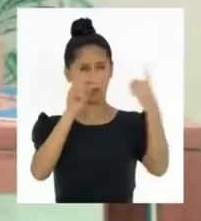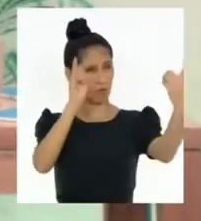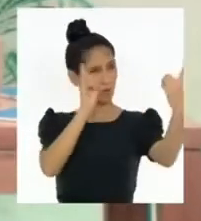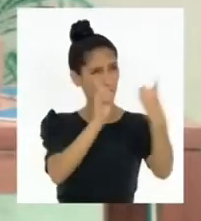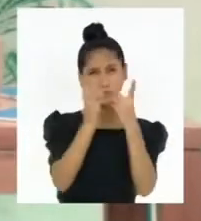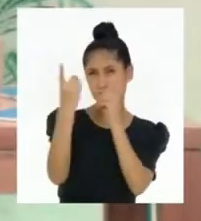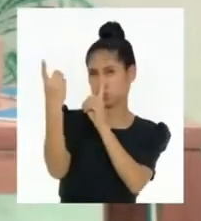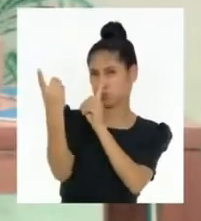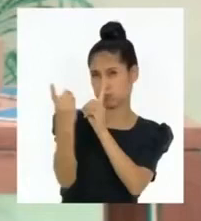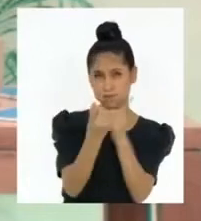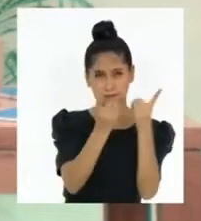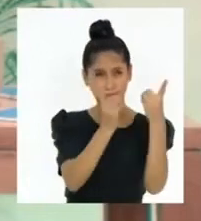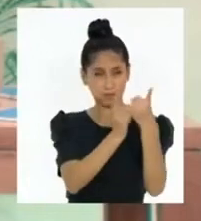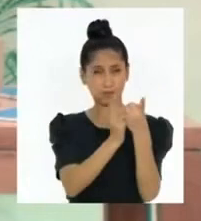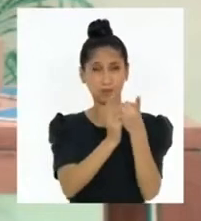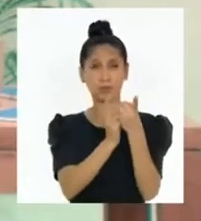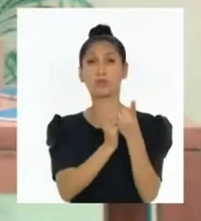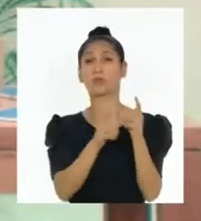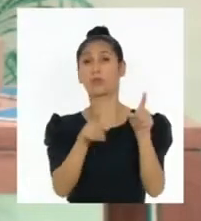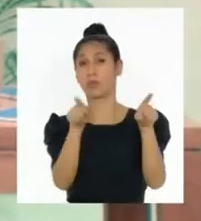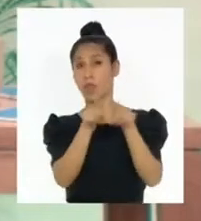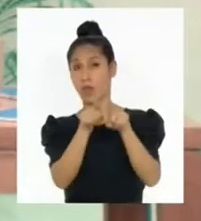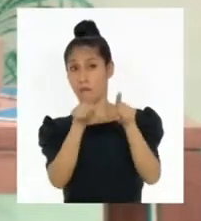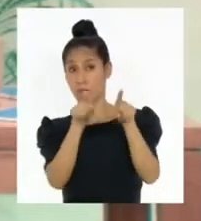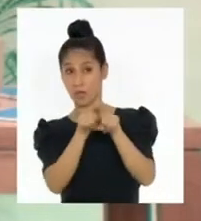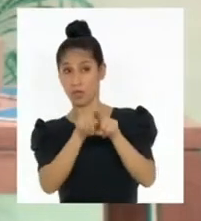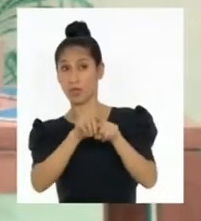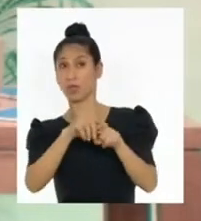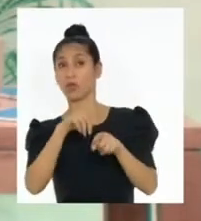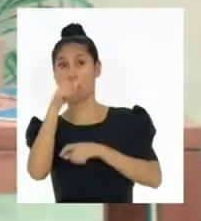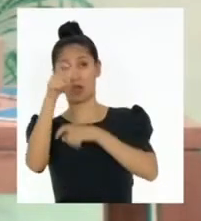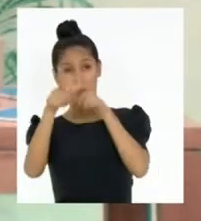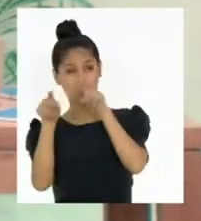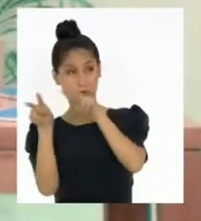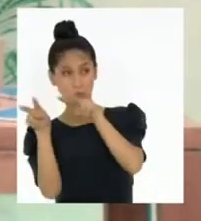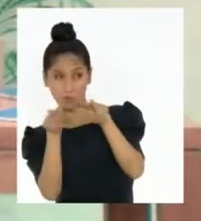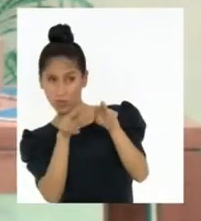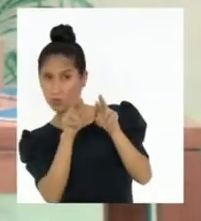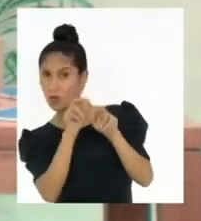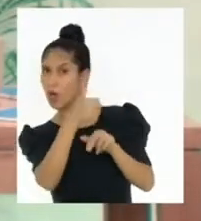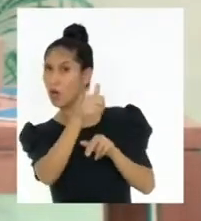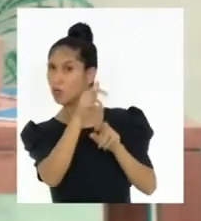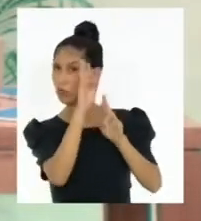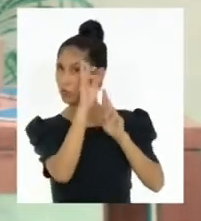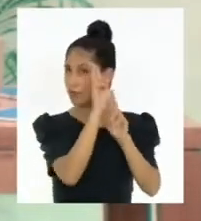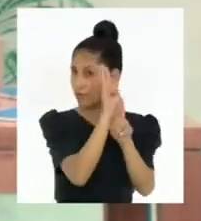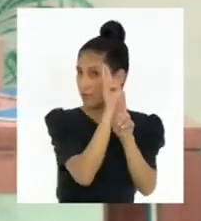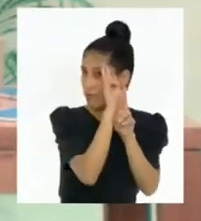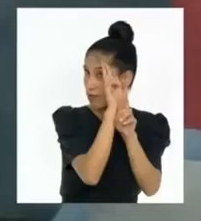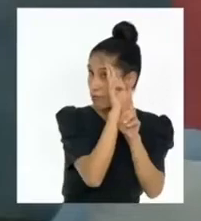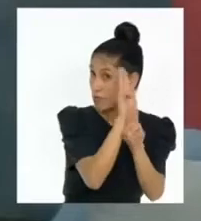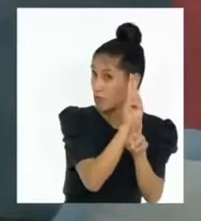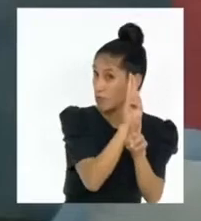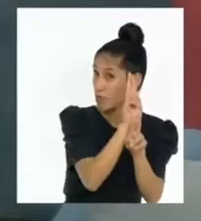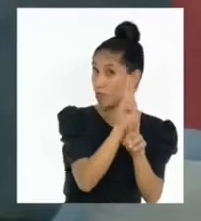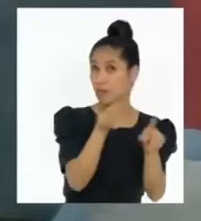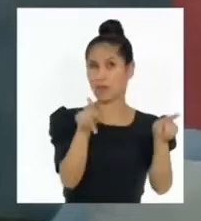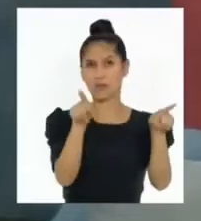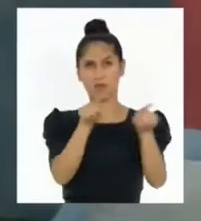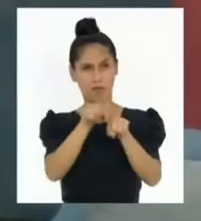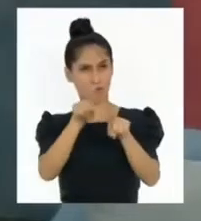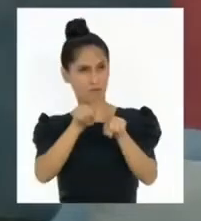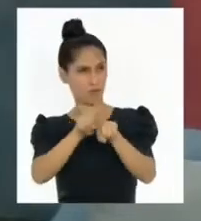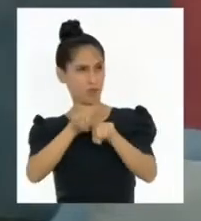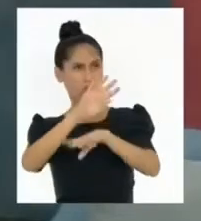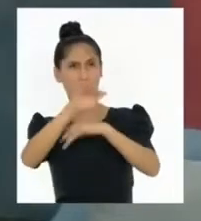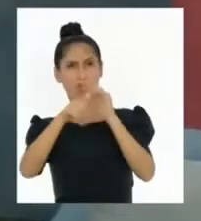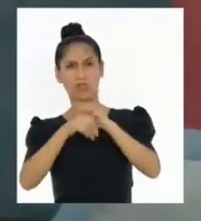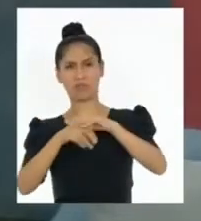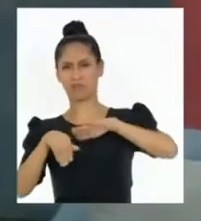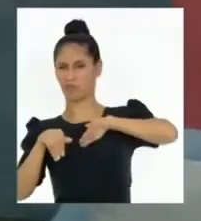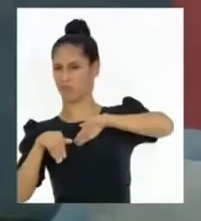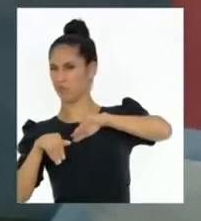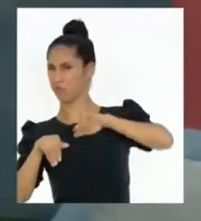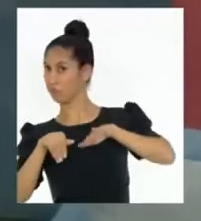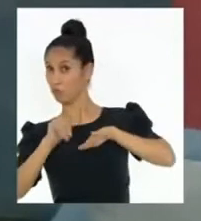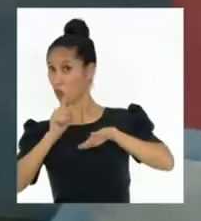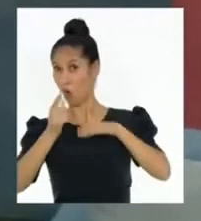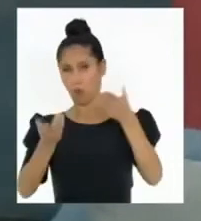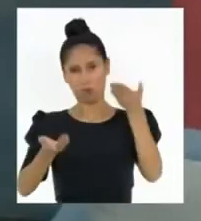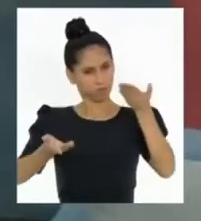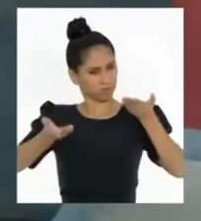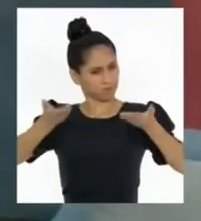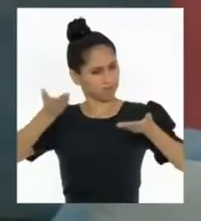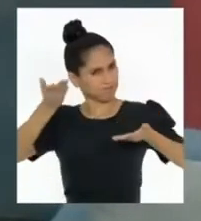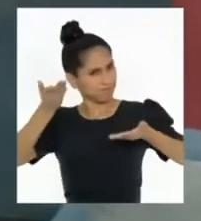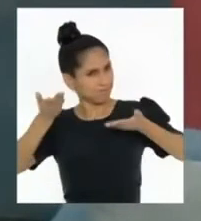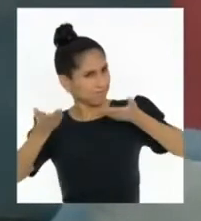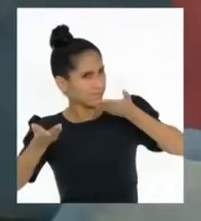el respeto que tenemos por la dignidad del otro. En cómo creamos relaciones equitativas. Relaciones en las que todas y todos nos